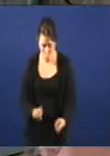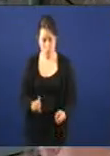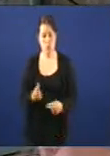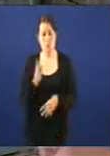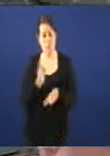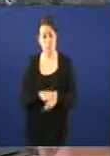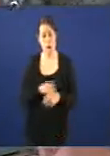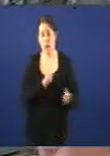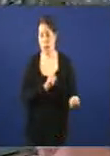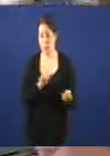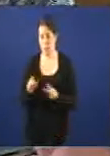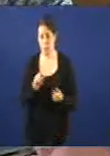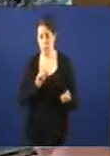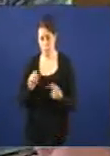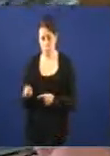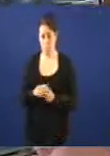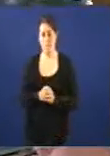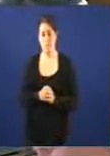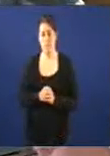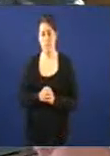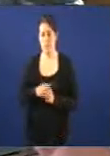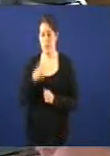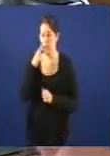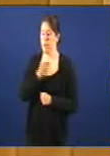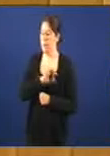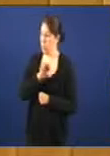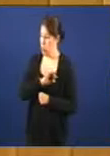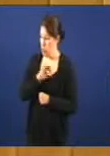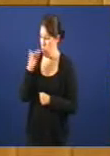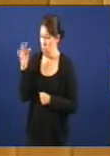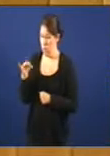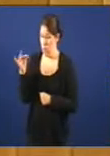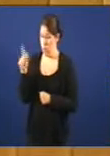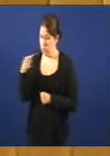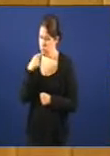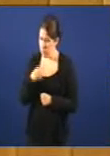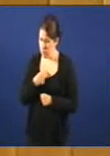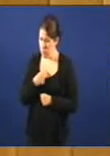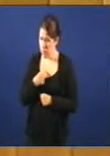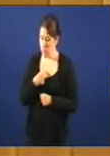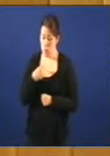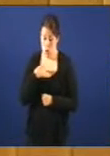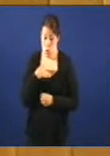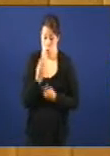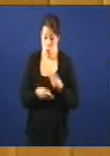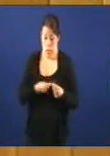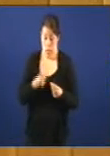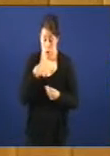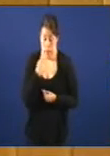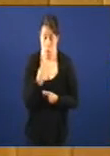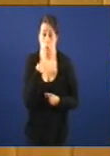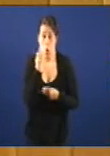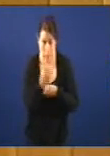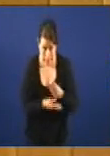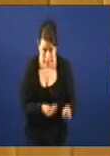para desplazalos pero vamos a ver señor Fajardo vostede me está dicindo o que fixen eu e eu estou dicindo o que fixen e